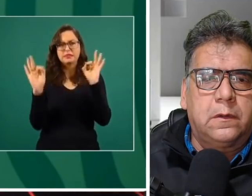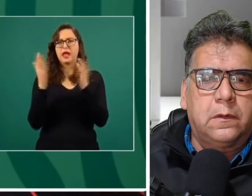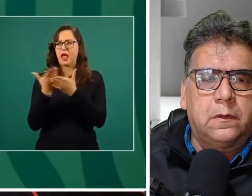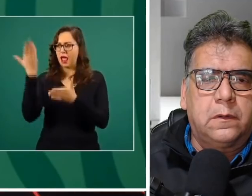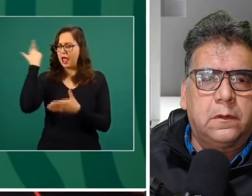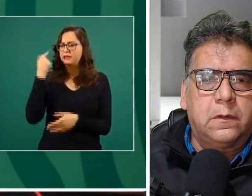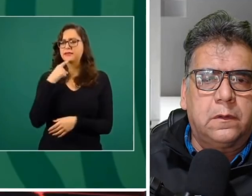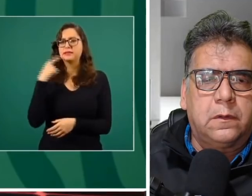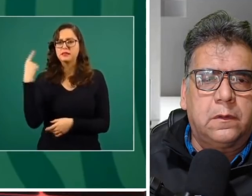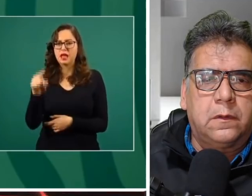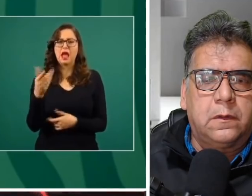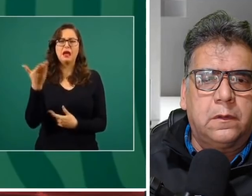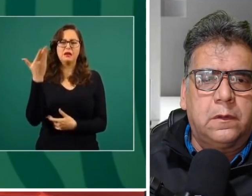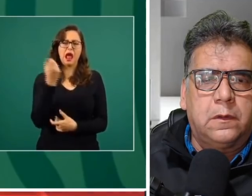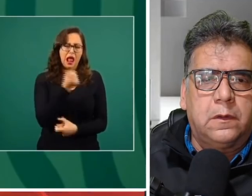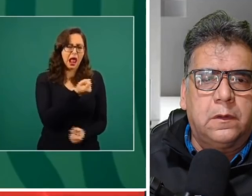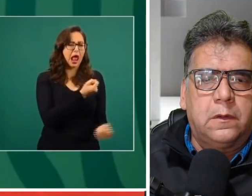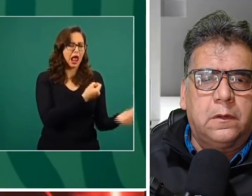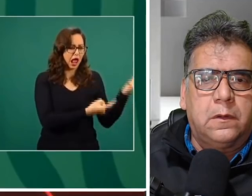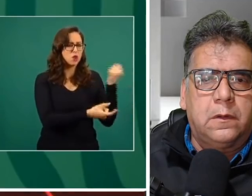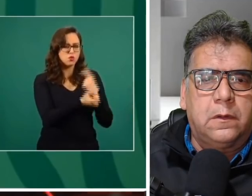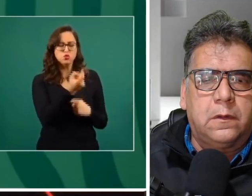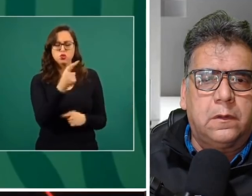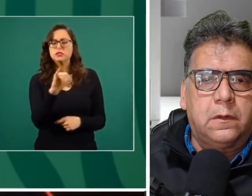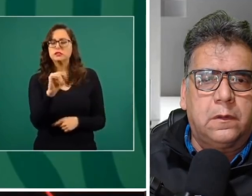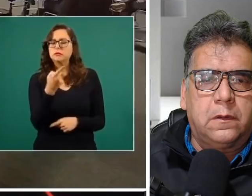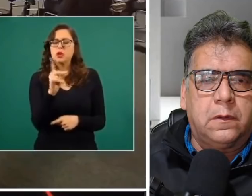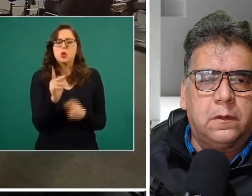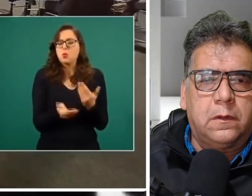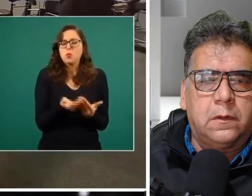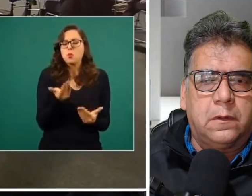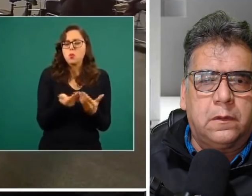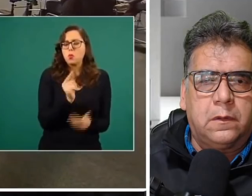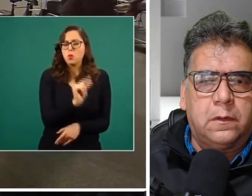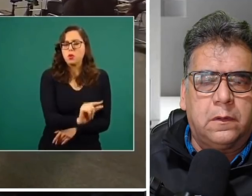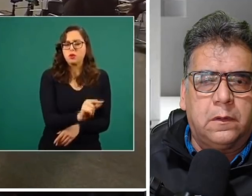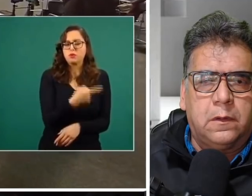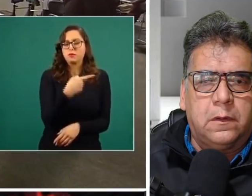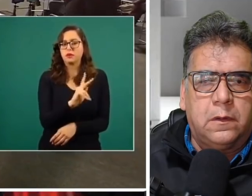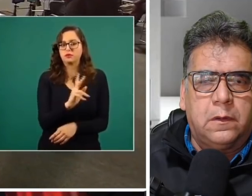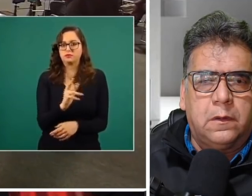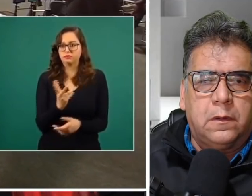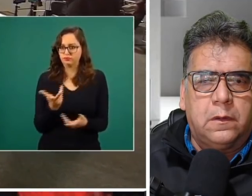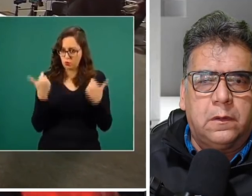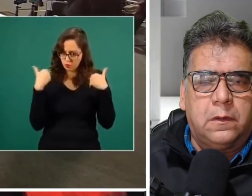pero muy pocos lo de la venta de la planta de fertilizantes